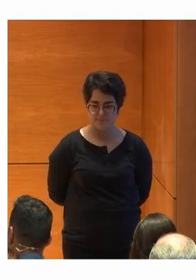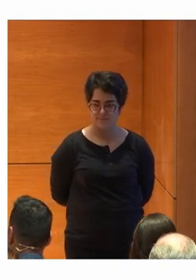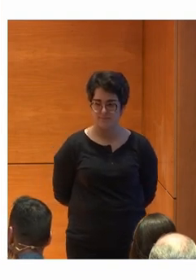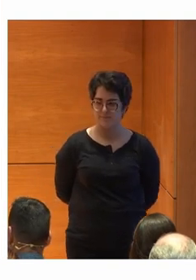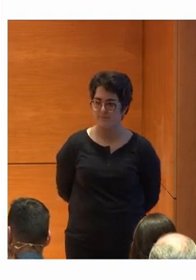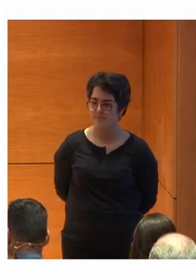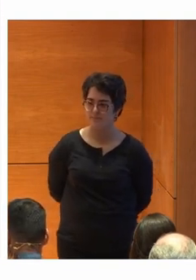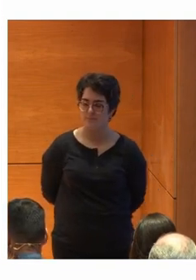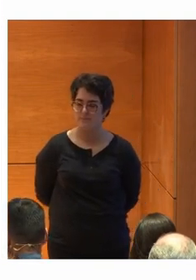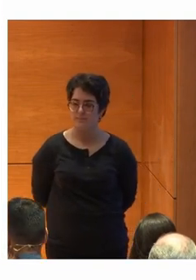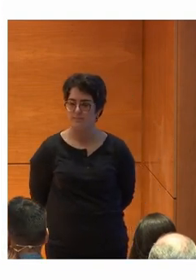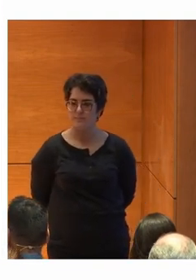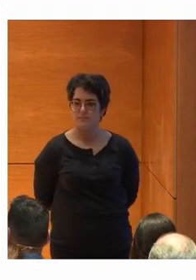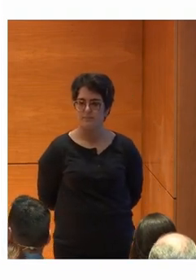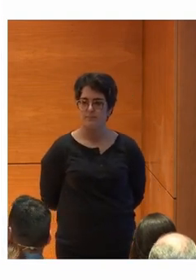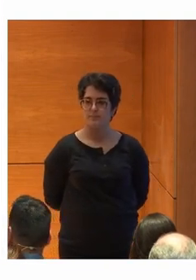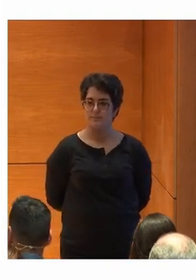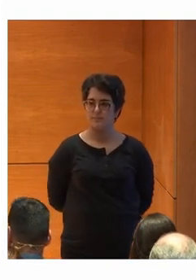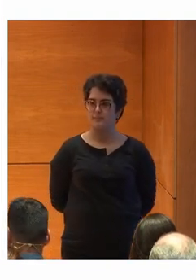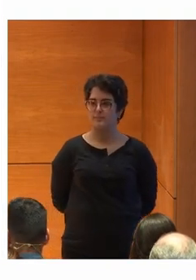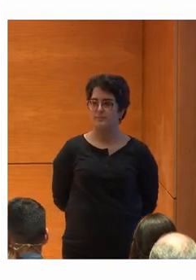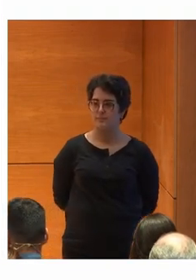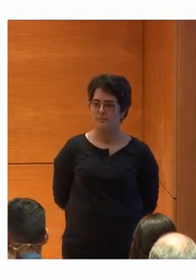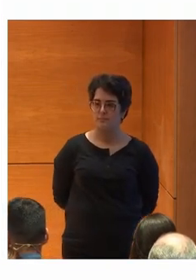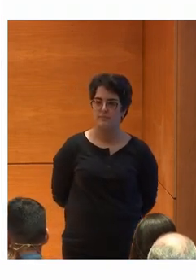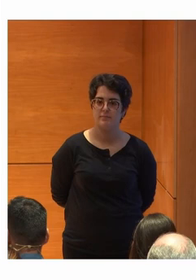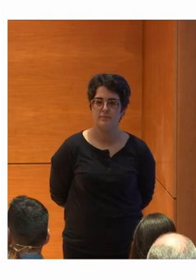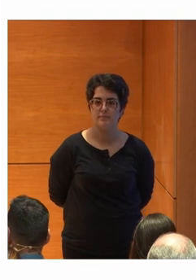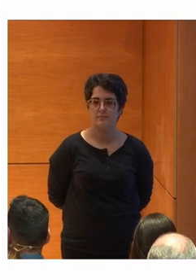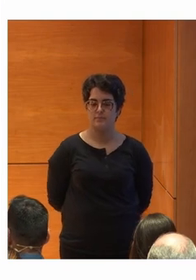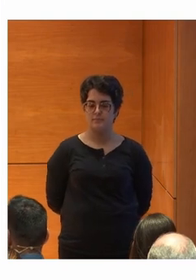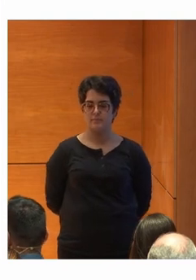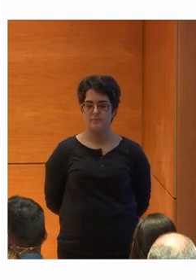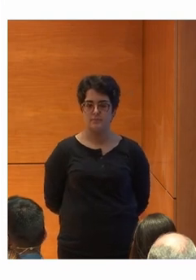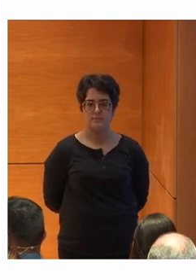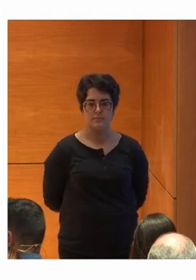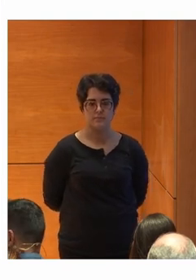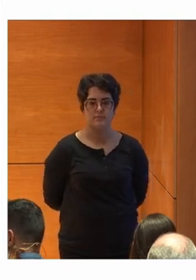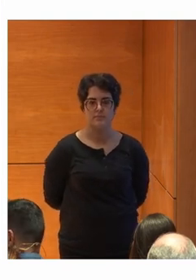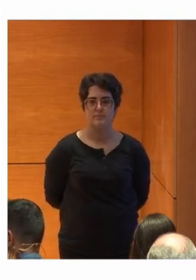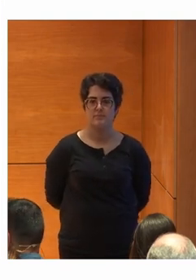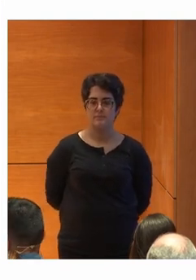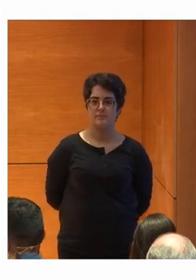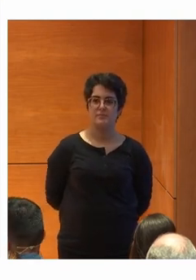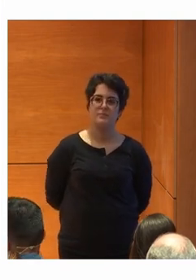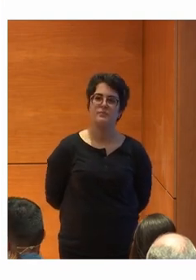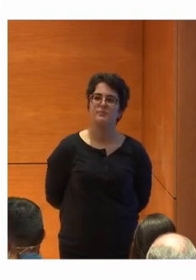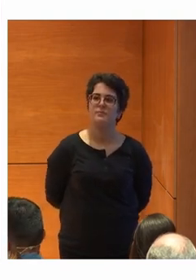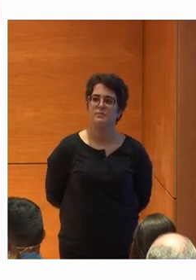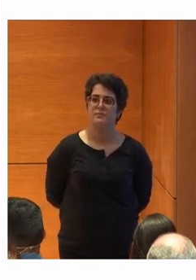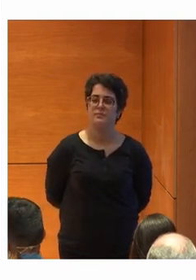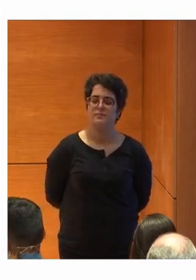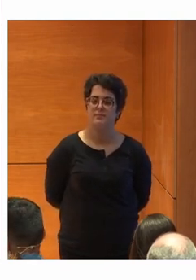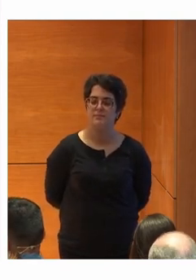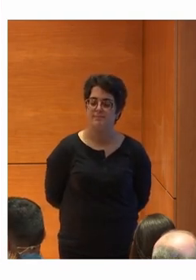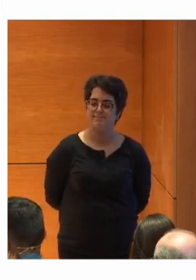Necesito las recetas De pollo adorno Con patatas Usaremos pollo Patatas mediana Ajos